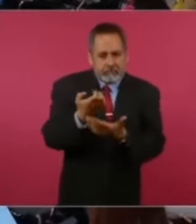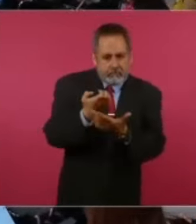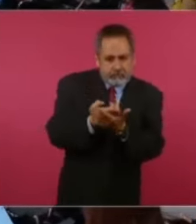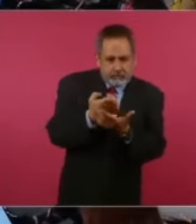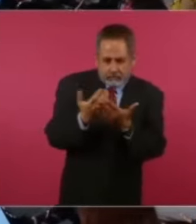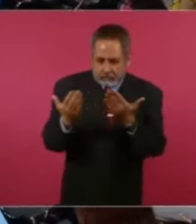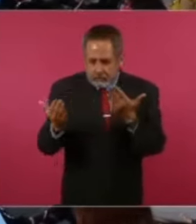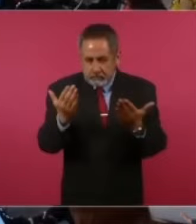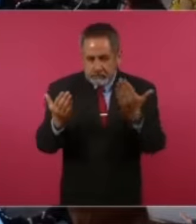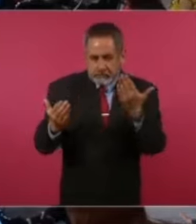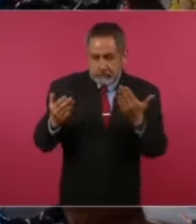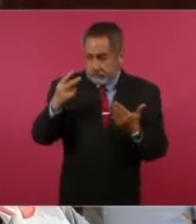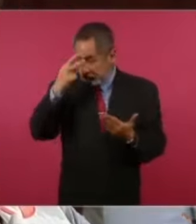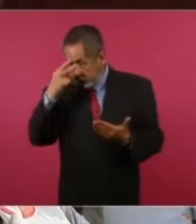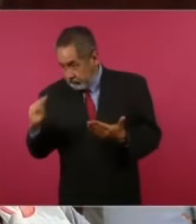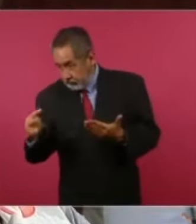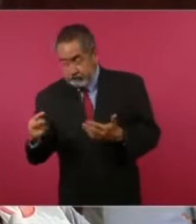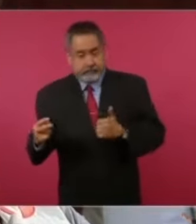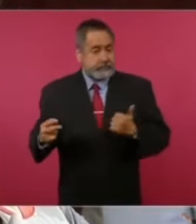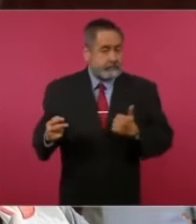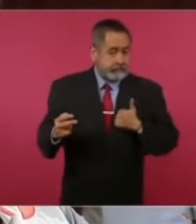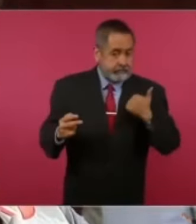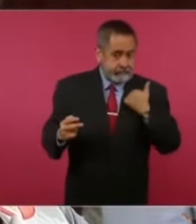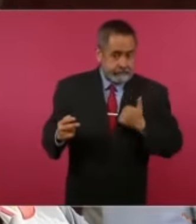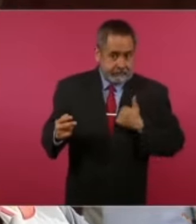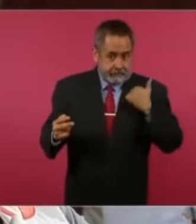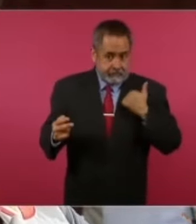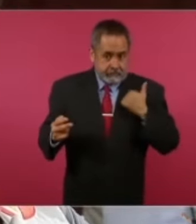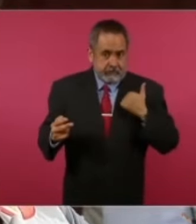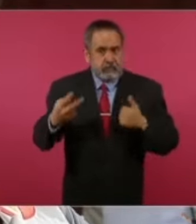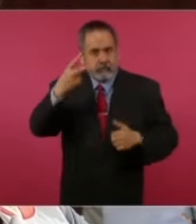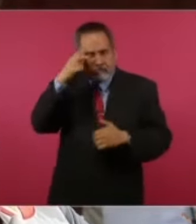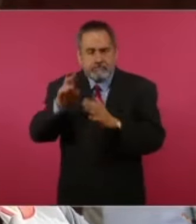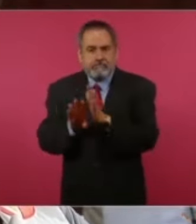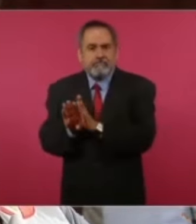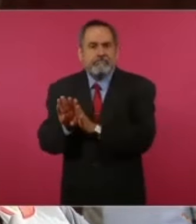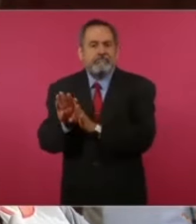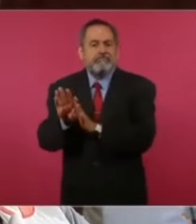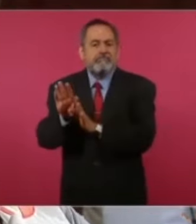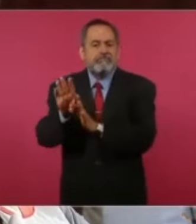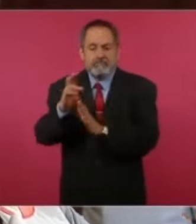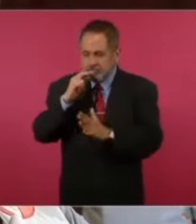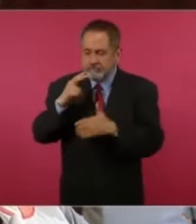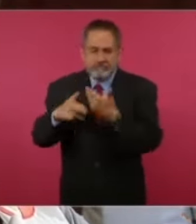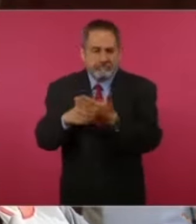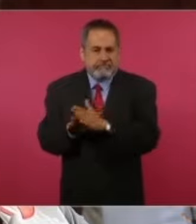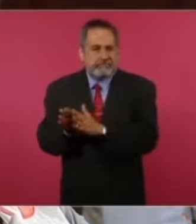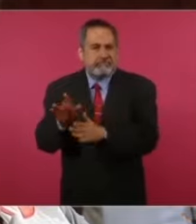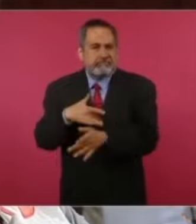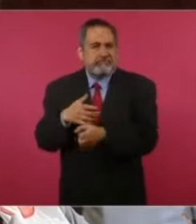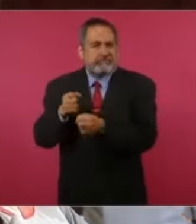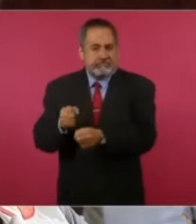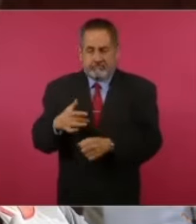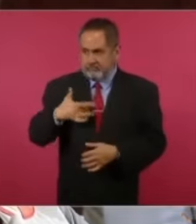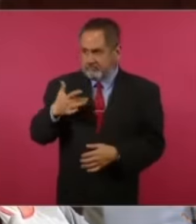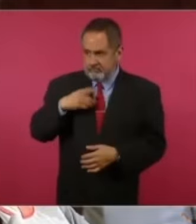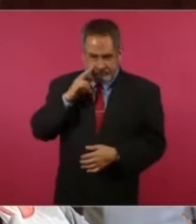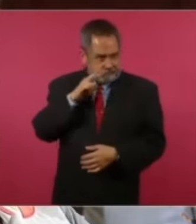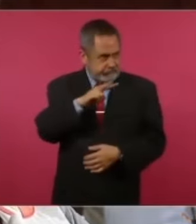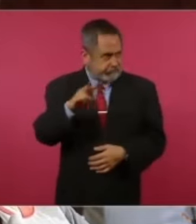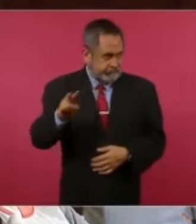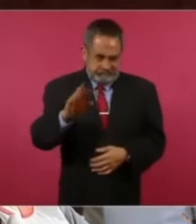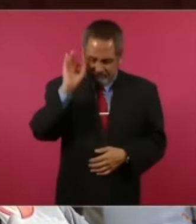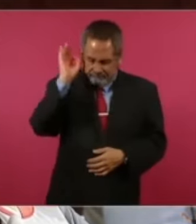Canadá y México, pues México va a la alza, la estabilidad del país se siente, se ve.